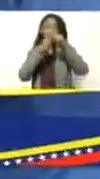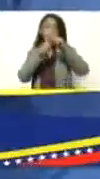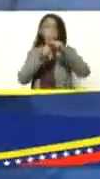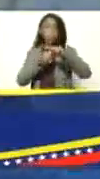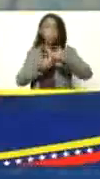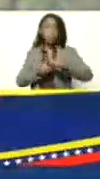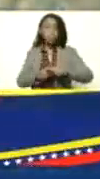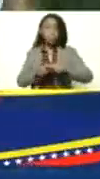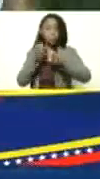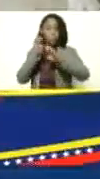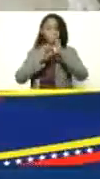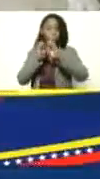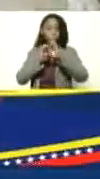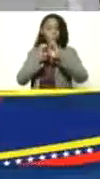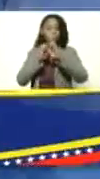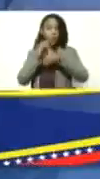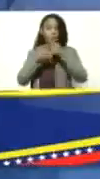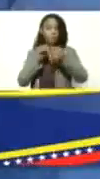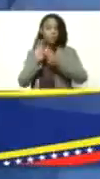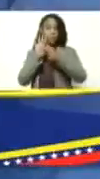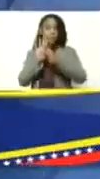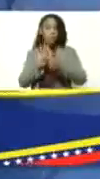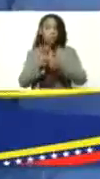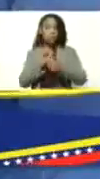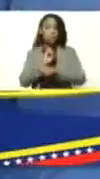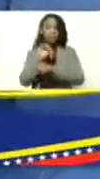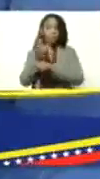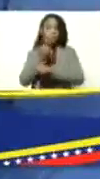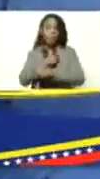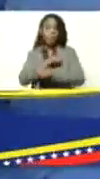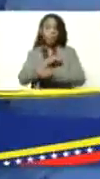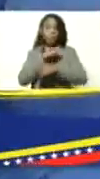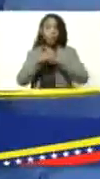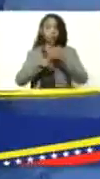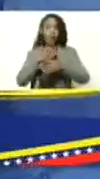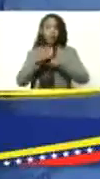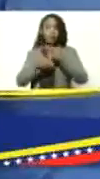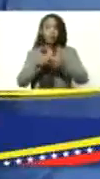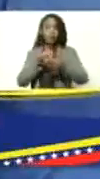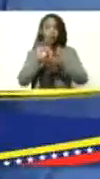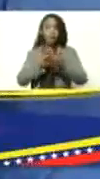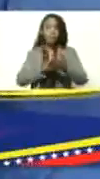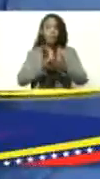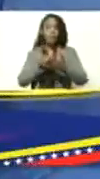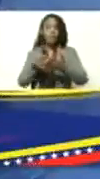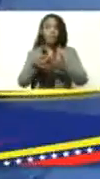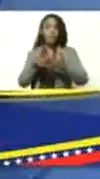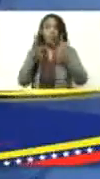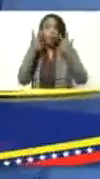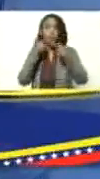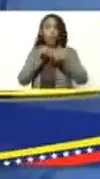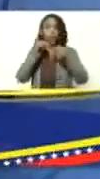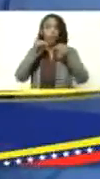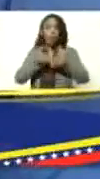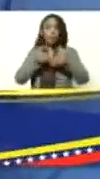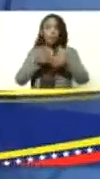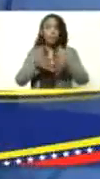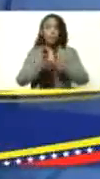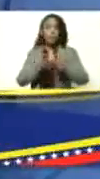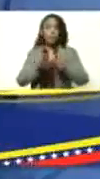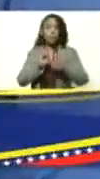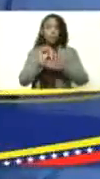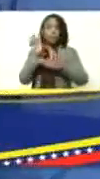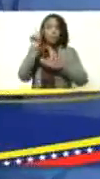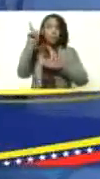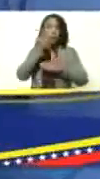tomamos un frotis, lo mandamos a España, y se puede hacer, digamos, una trazabilidad genética de los animales que nacen aquí, de manera que